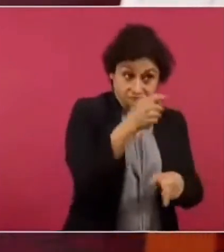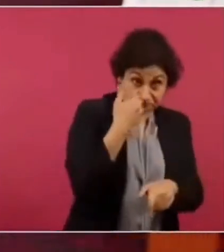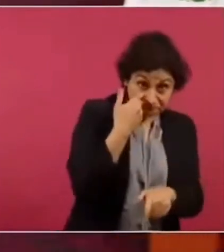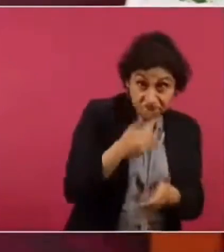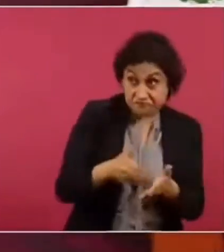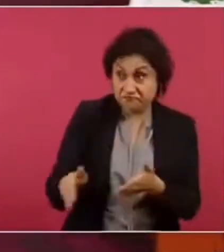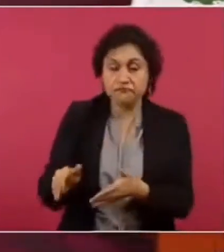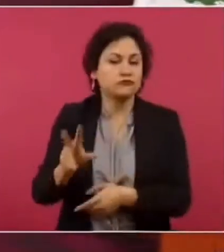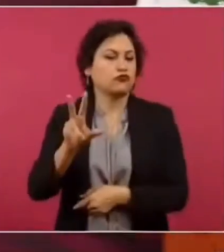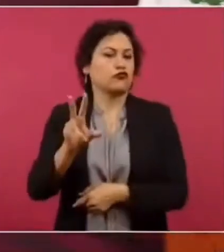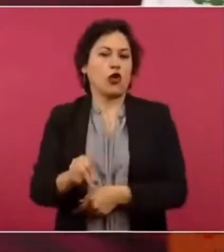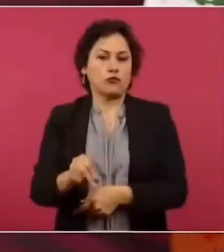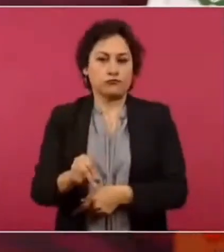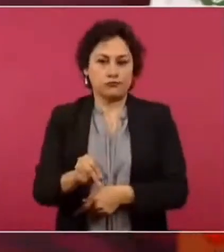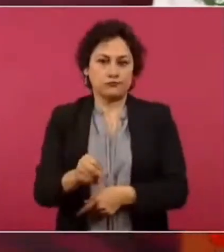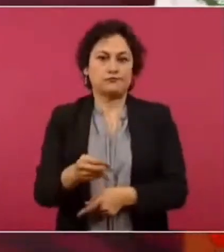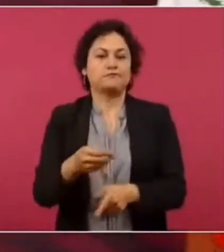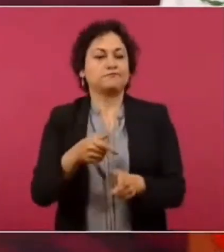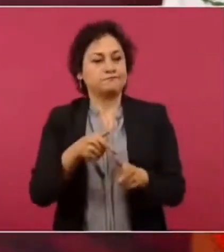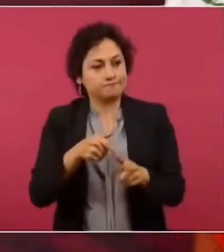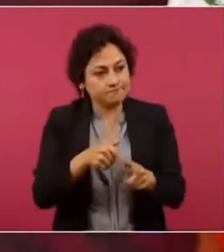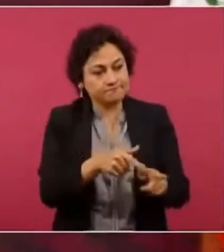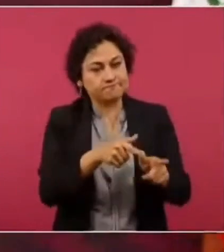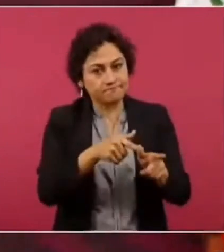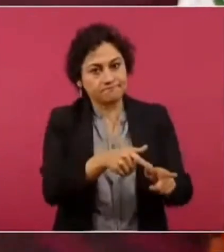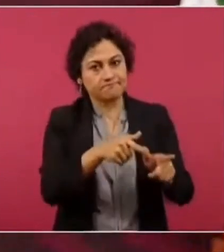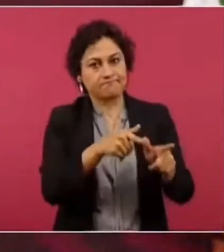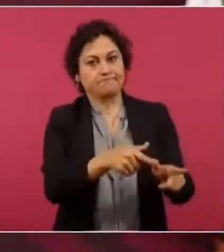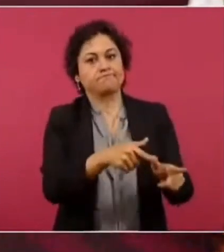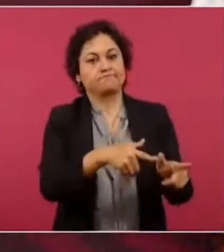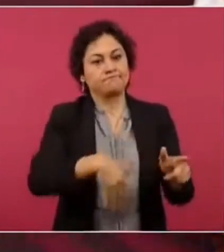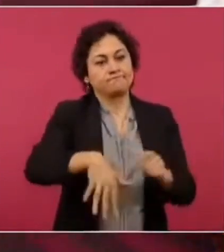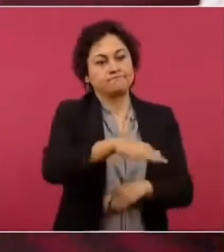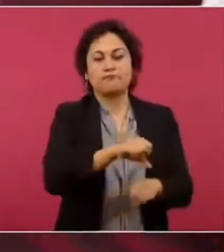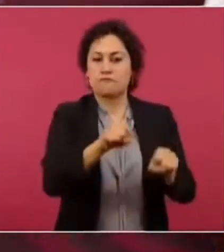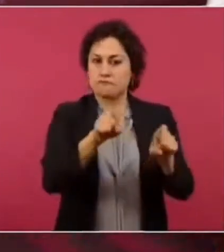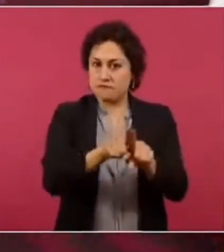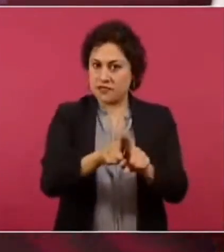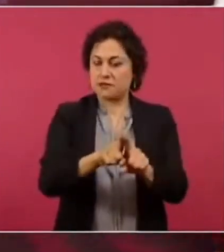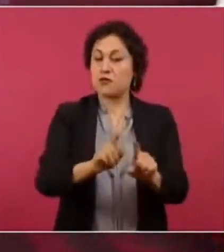lo mismo la Guardia Nacional.